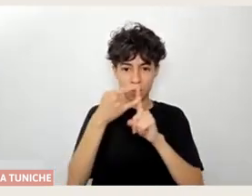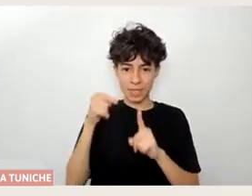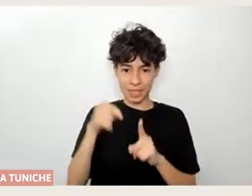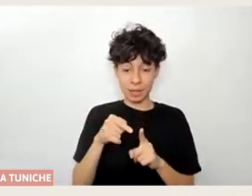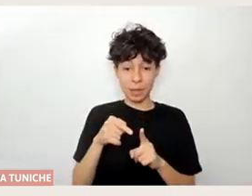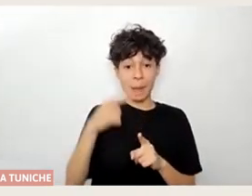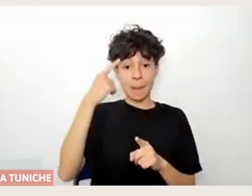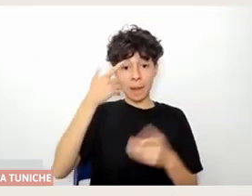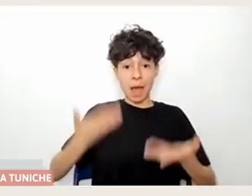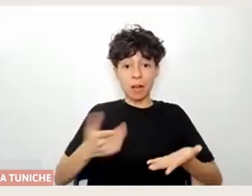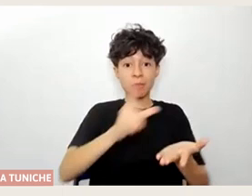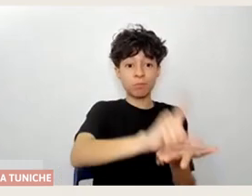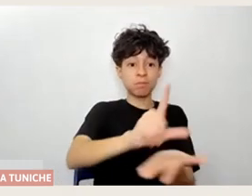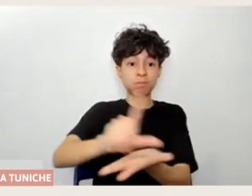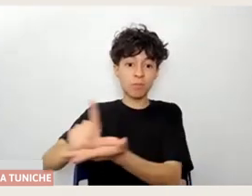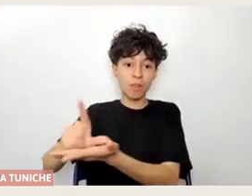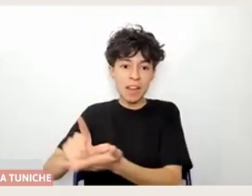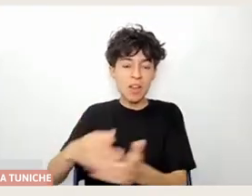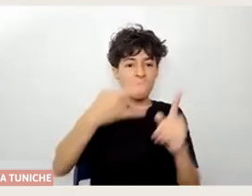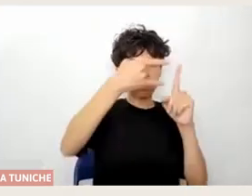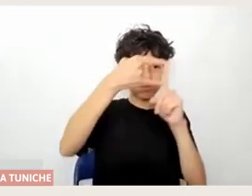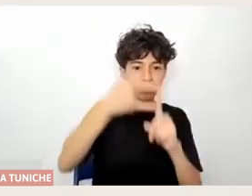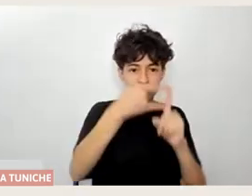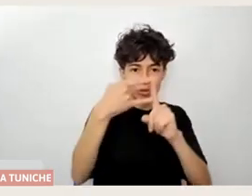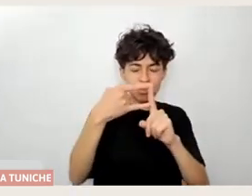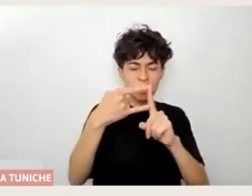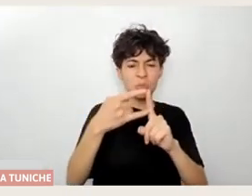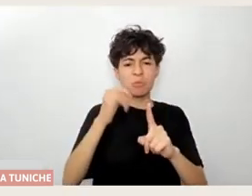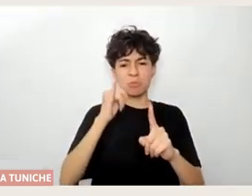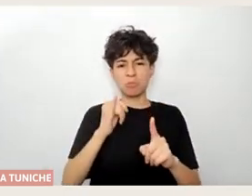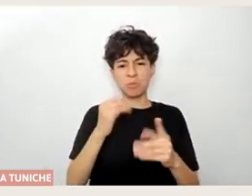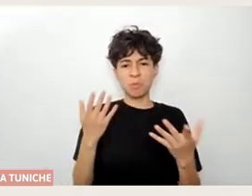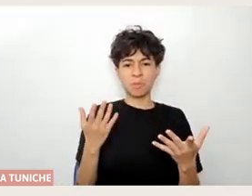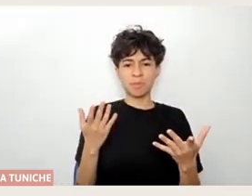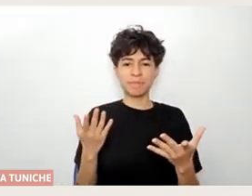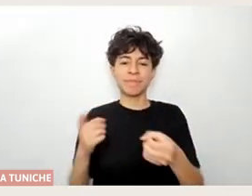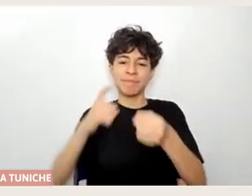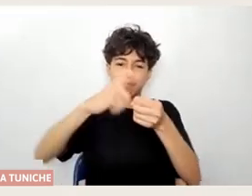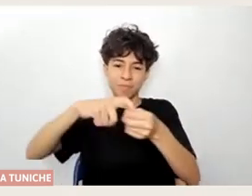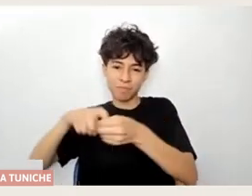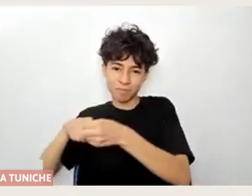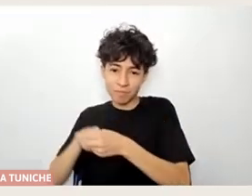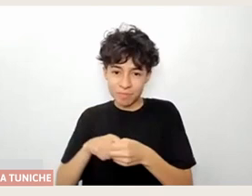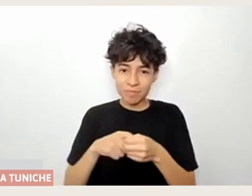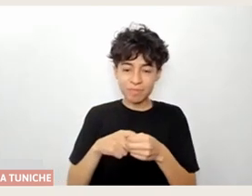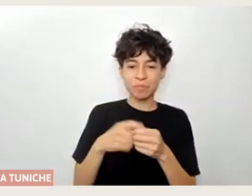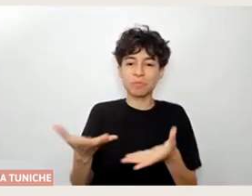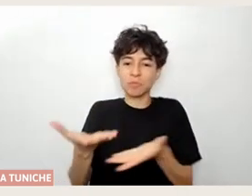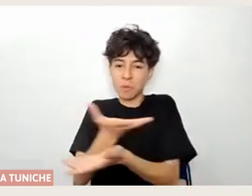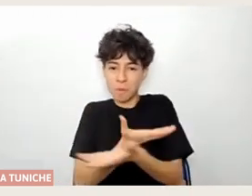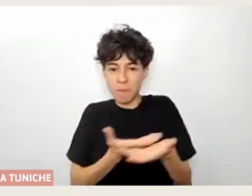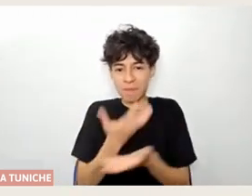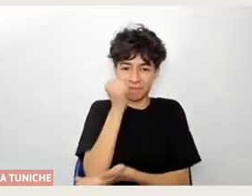esta tecnología como apropiándose de alguna manera para encontrarnos con tanto cariño y eso igual